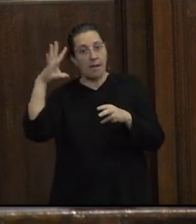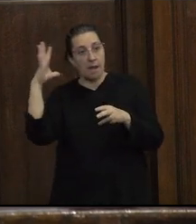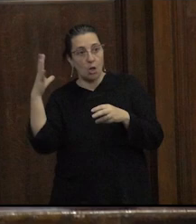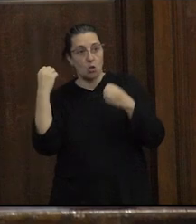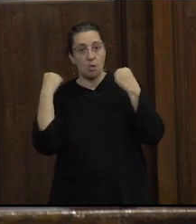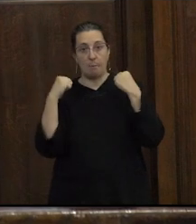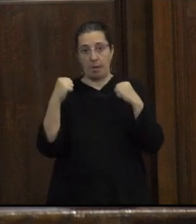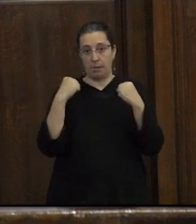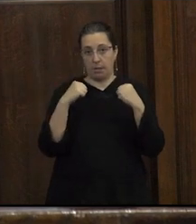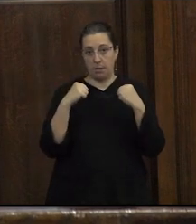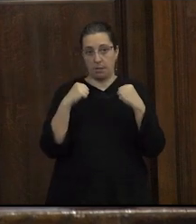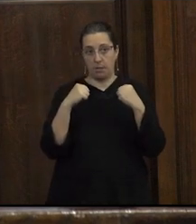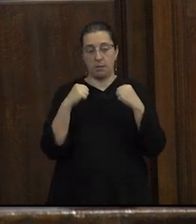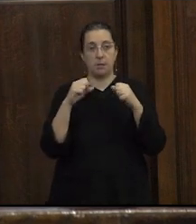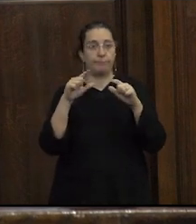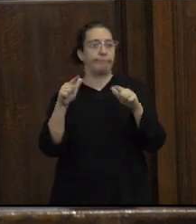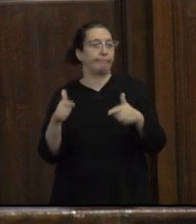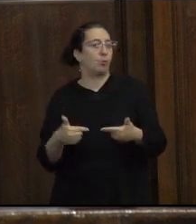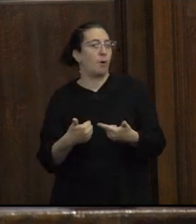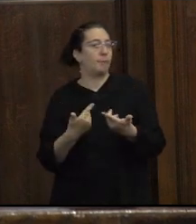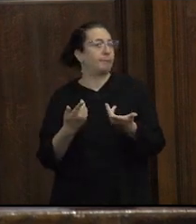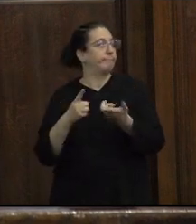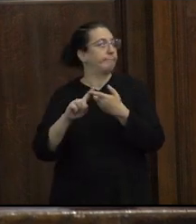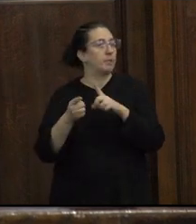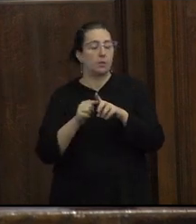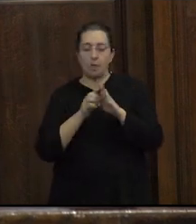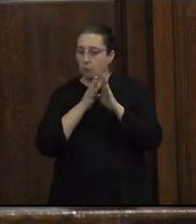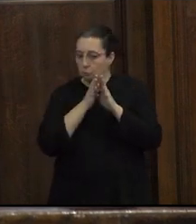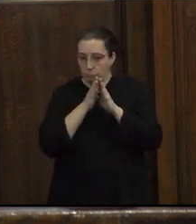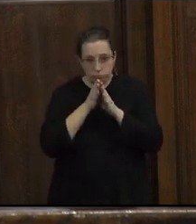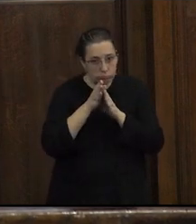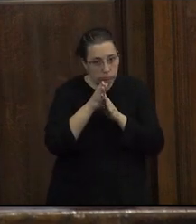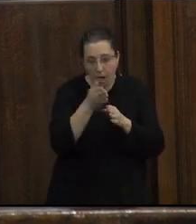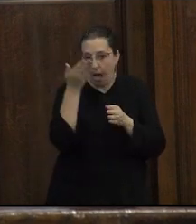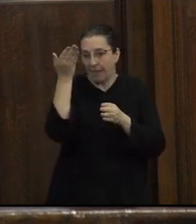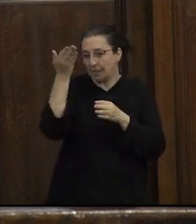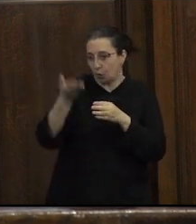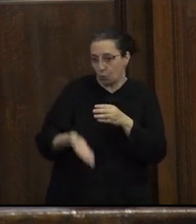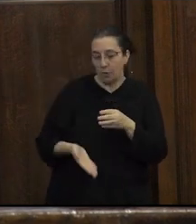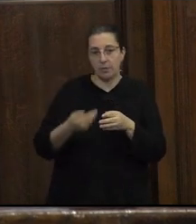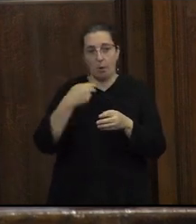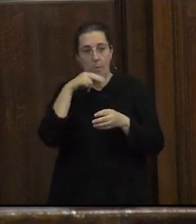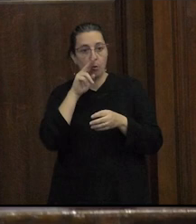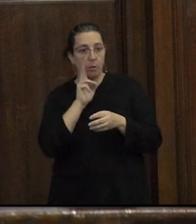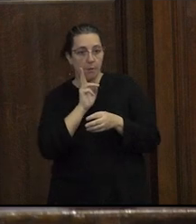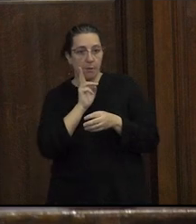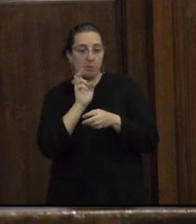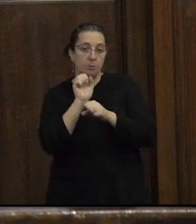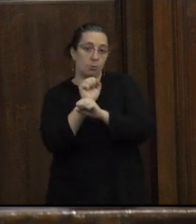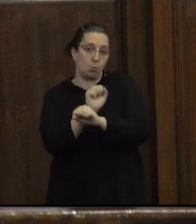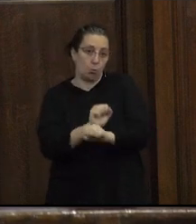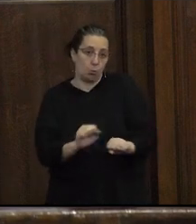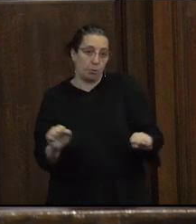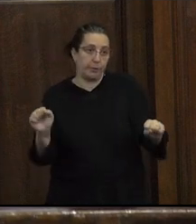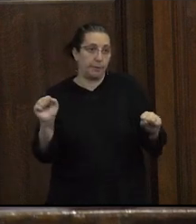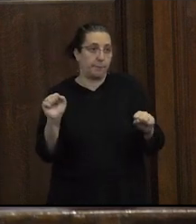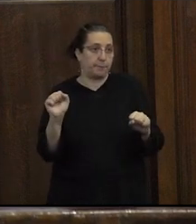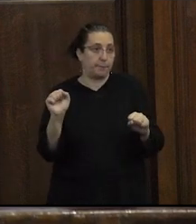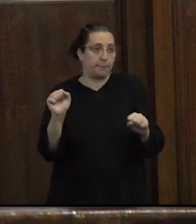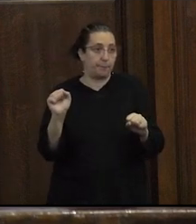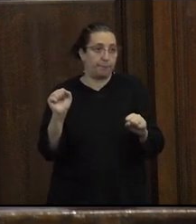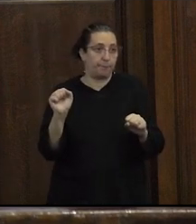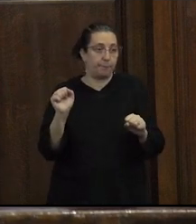prácticas que no hay una relación lineal entre actitudes y comportamientos se puede tener una actitud